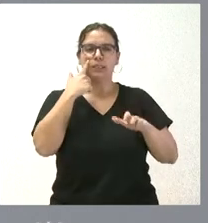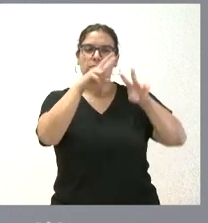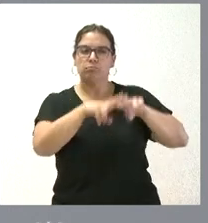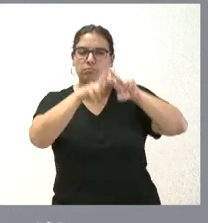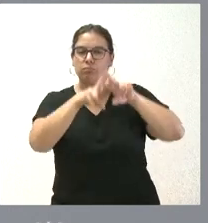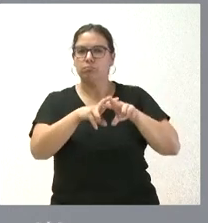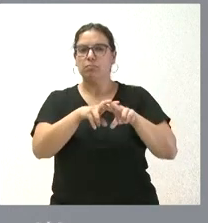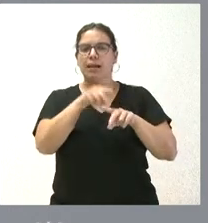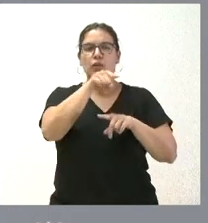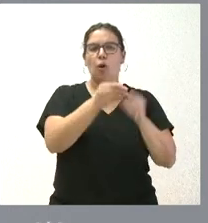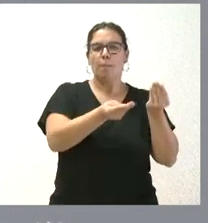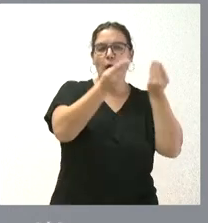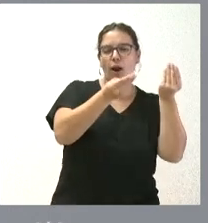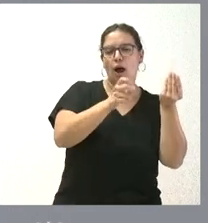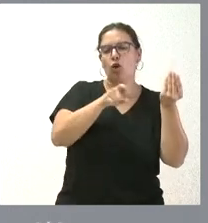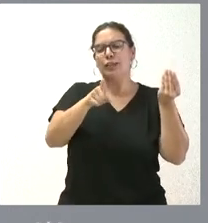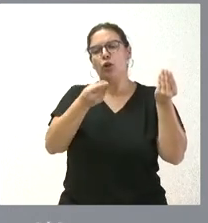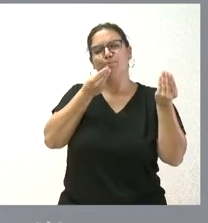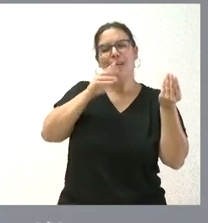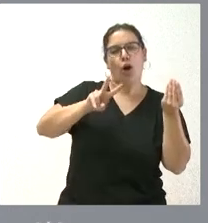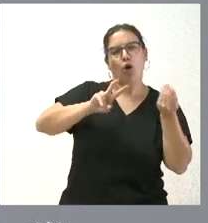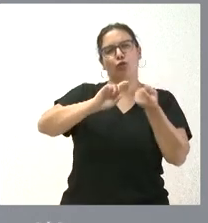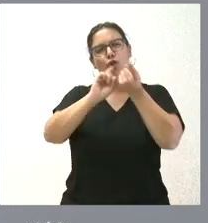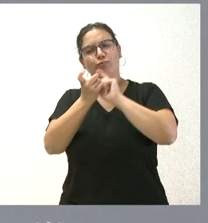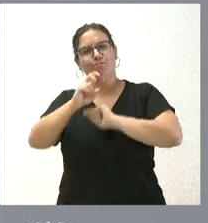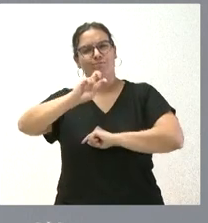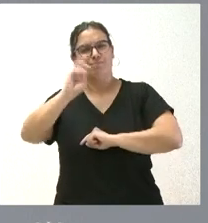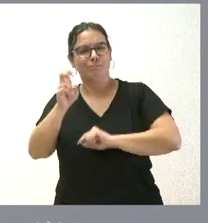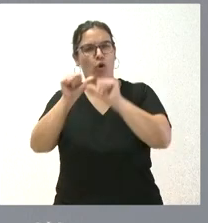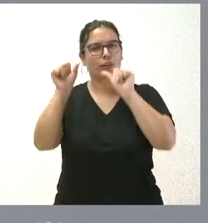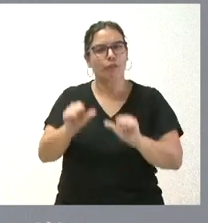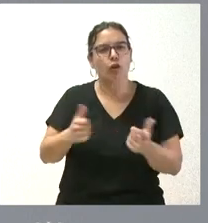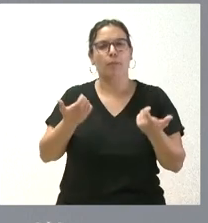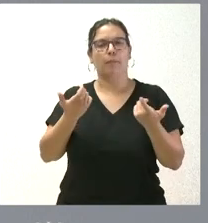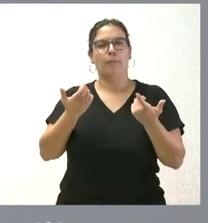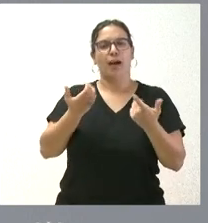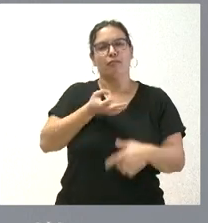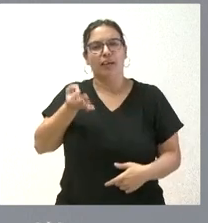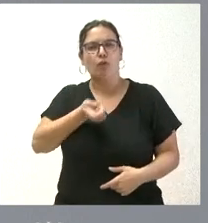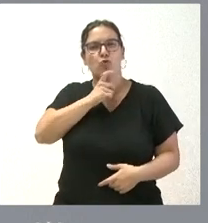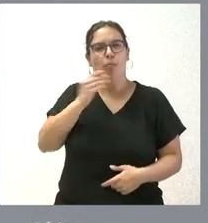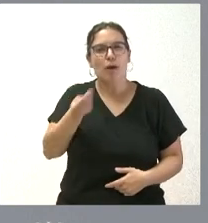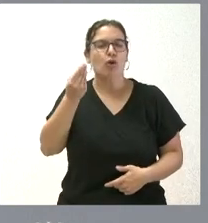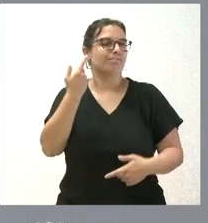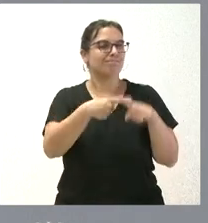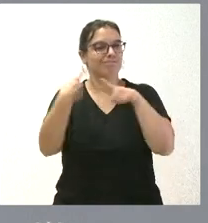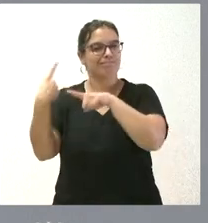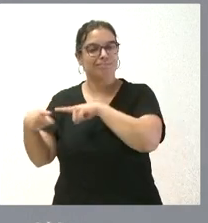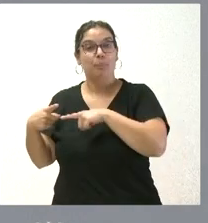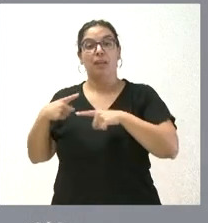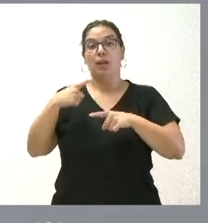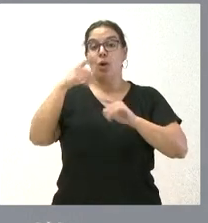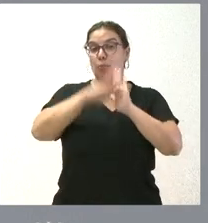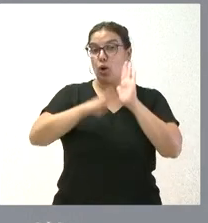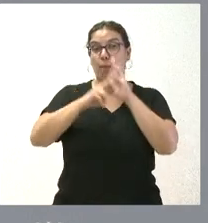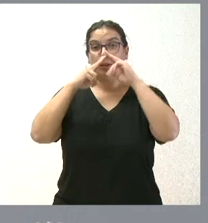qué cosas podríamos haber hecho de otra cosa, haberlas hecho de formas distintas, haber sido más eficaces y, por tanto, de cada uno de los programas públicos